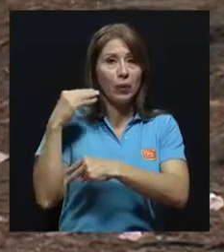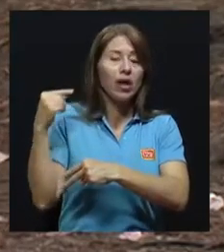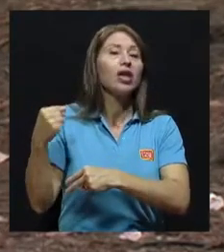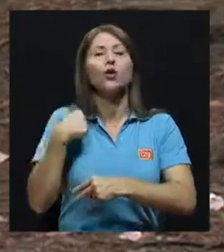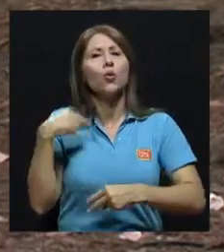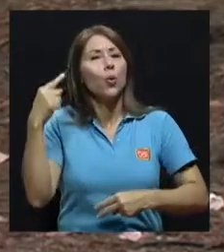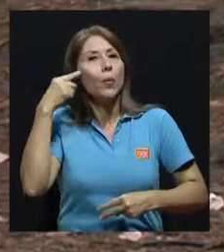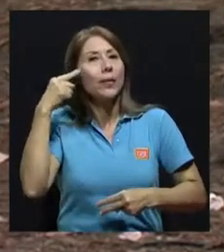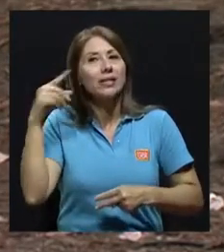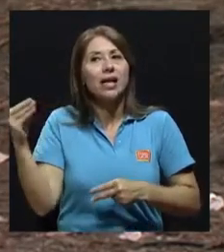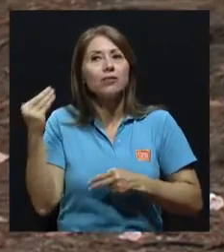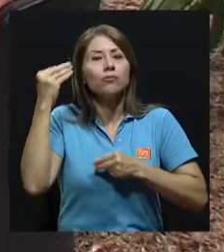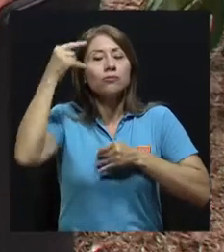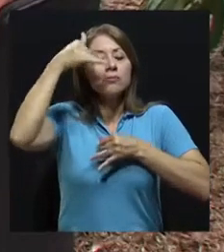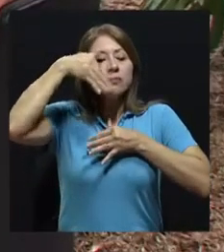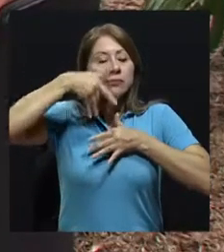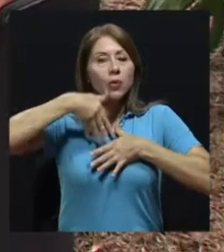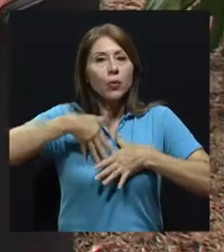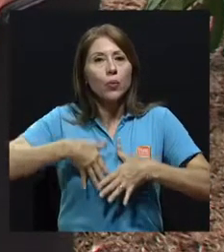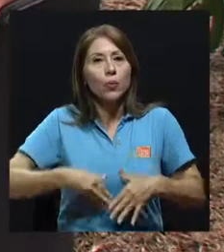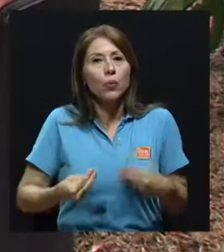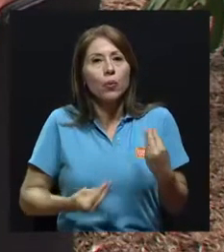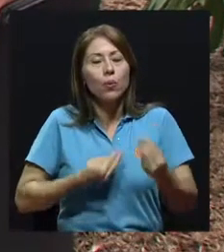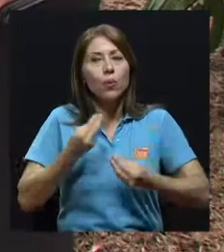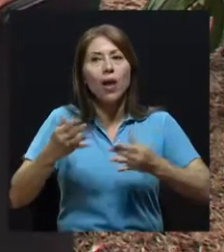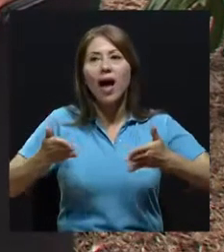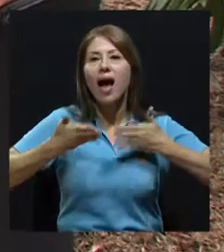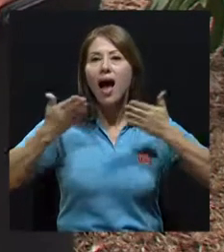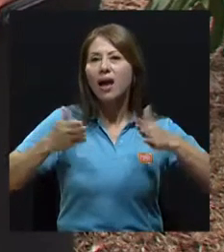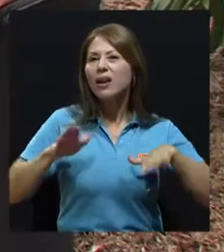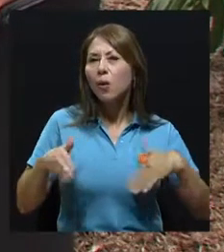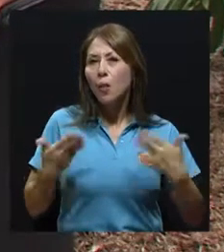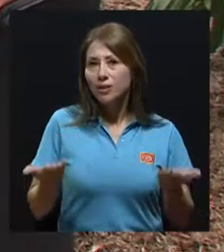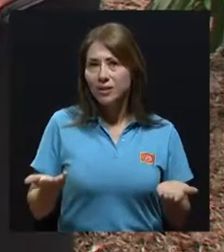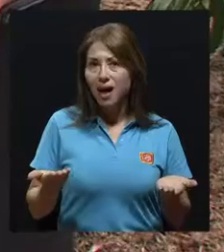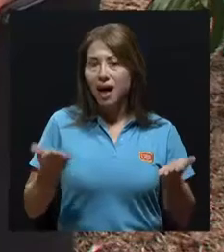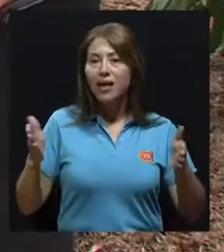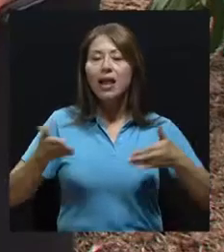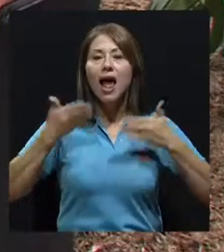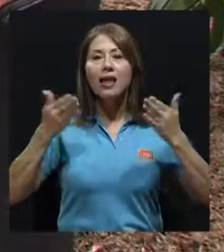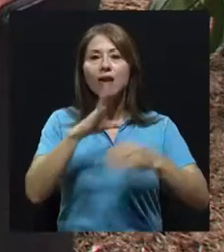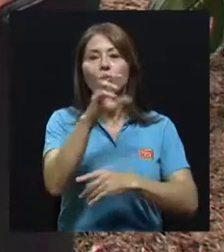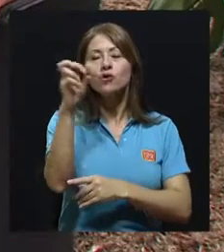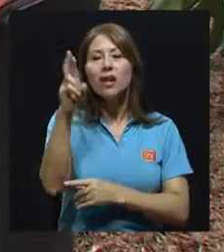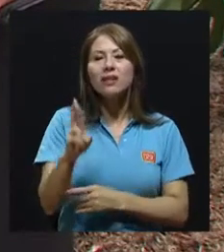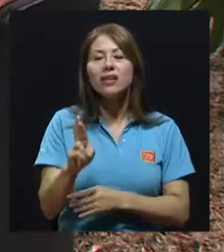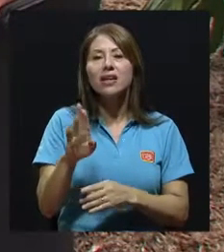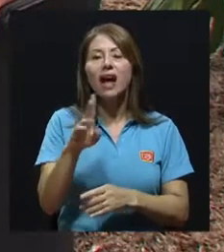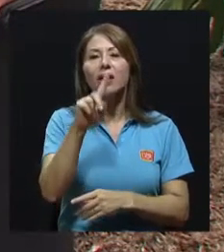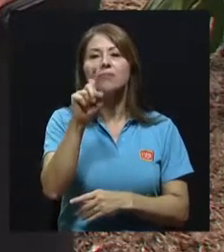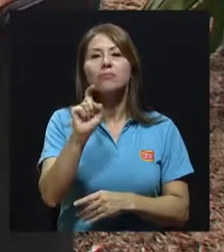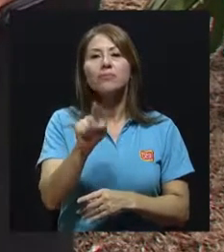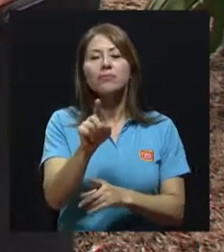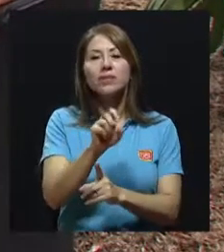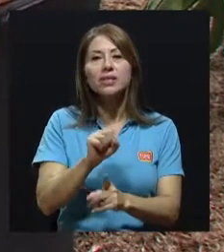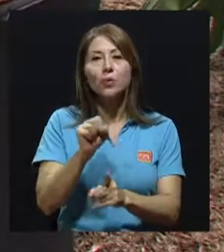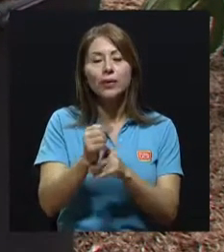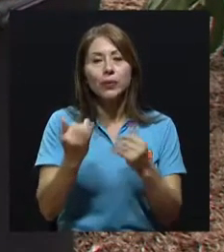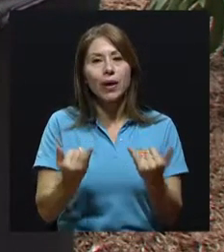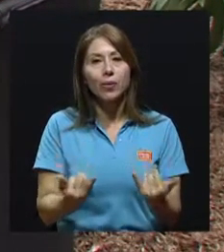va a llegar a todo nuestro organismo. Félix, ¿y cómo está el aire? Y el aire en Costa Rica. Yo quisiera ver cómo es la situación actual.